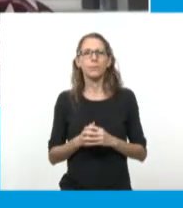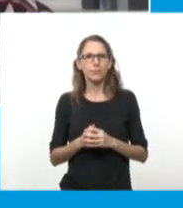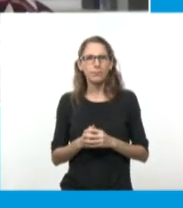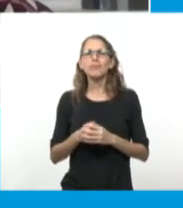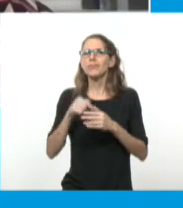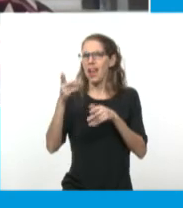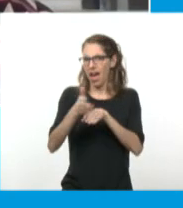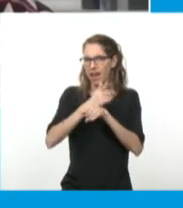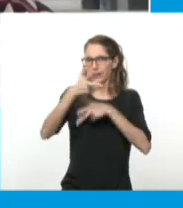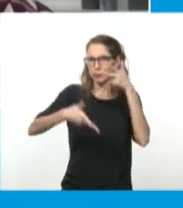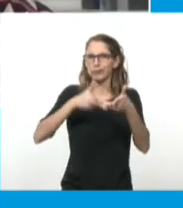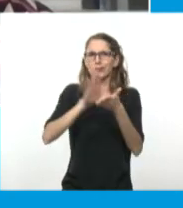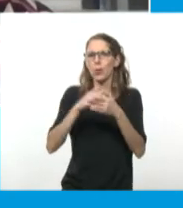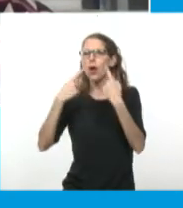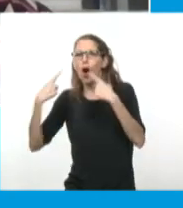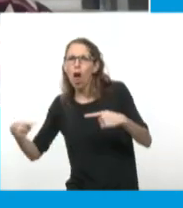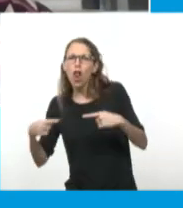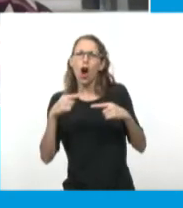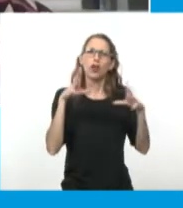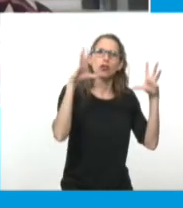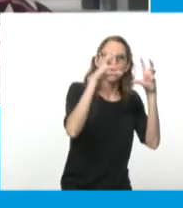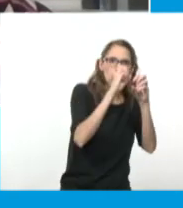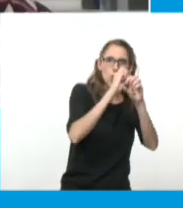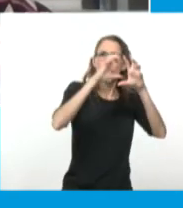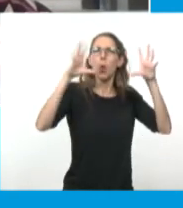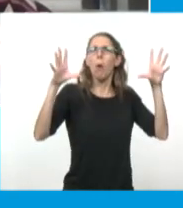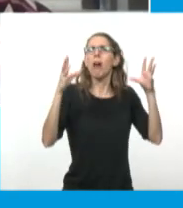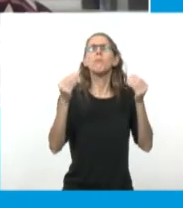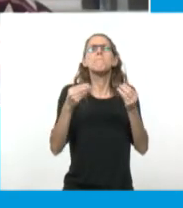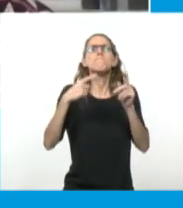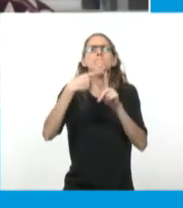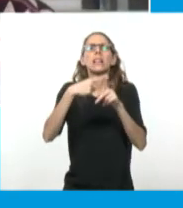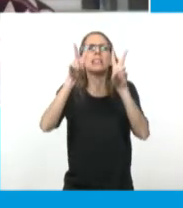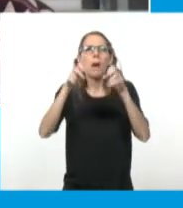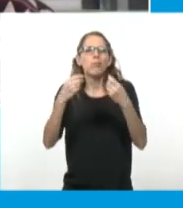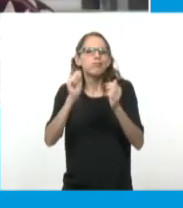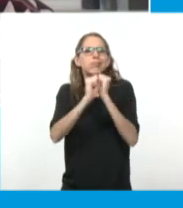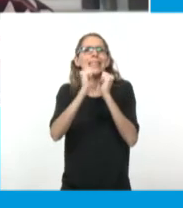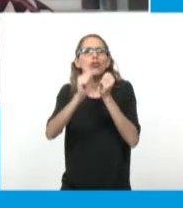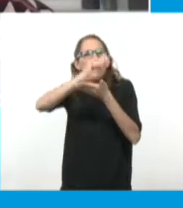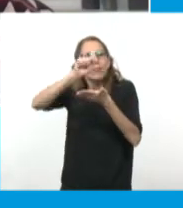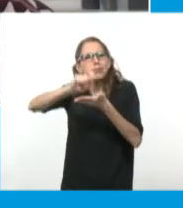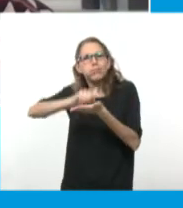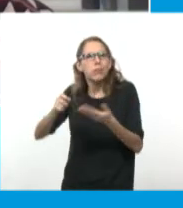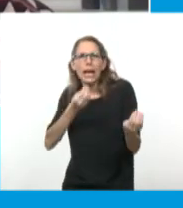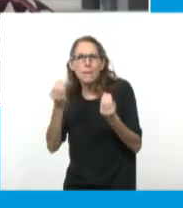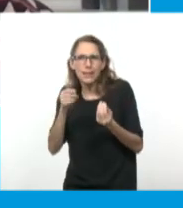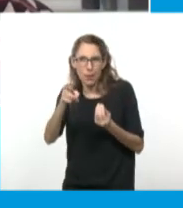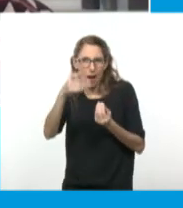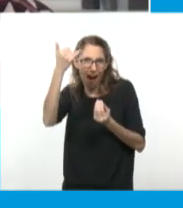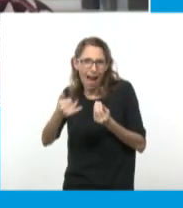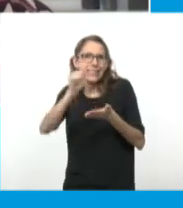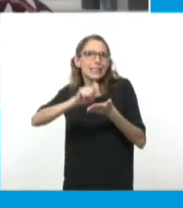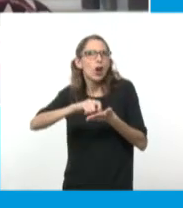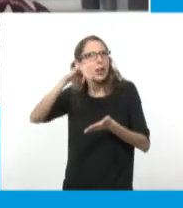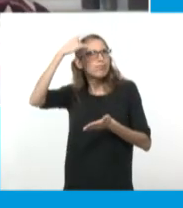oscuro y el color, ¿qué pasa con el guión? Porque yo sé que vos tenés historias propias y también has trabajado con historias de